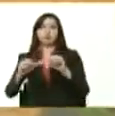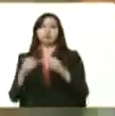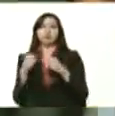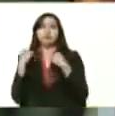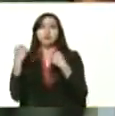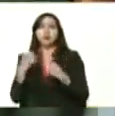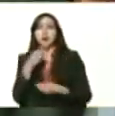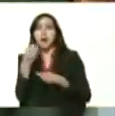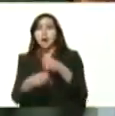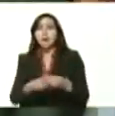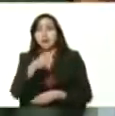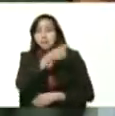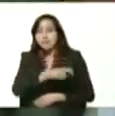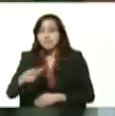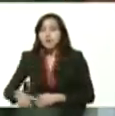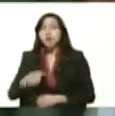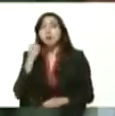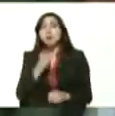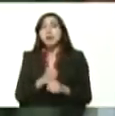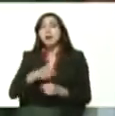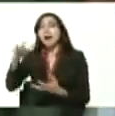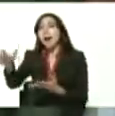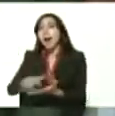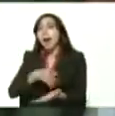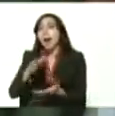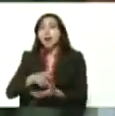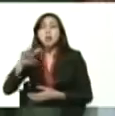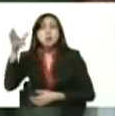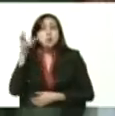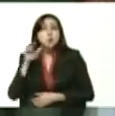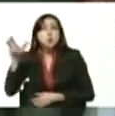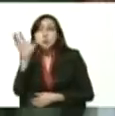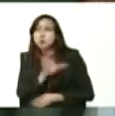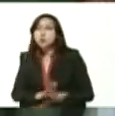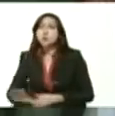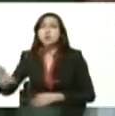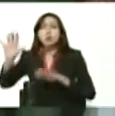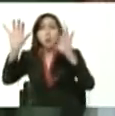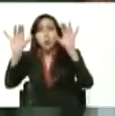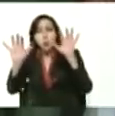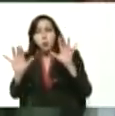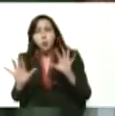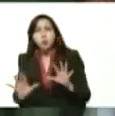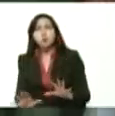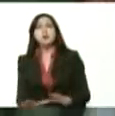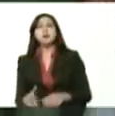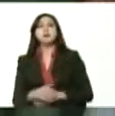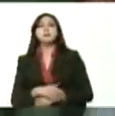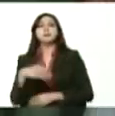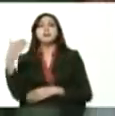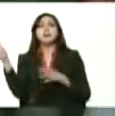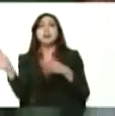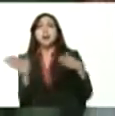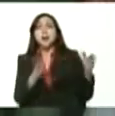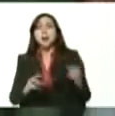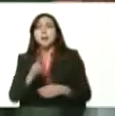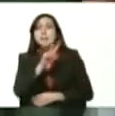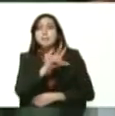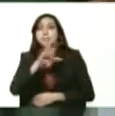productores y productoras hoy en el ciclo de invierno 20 a 21